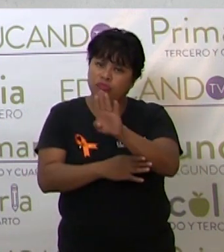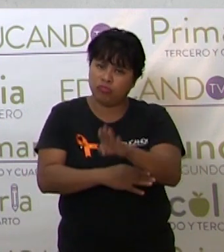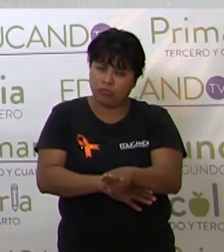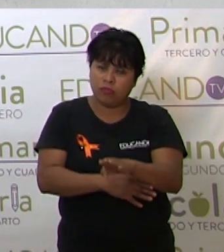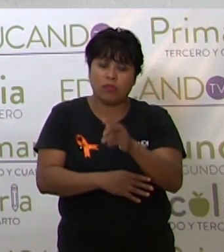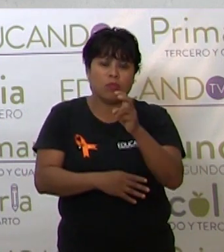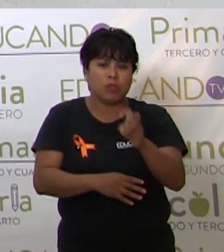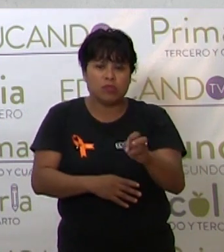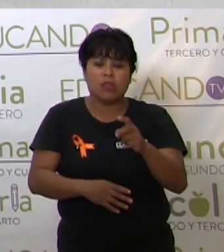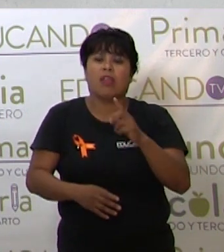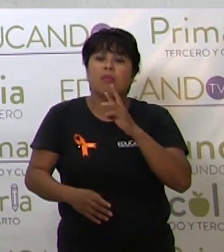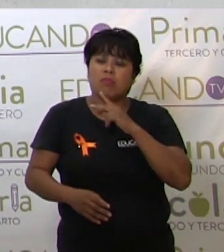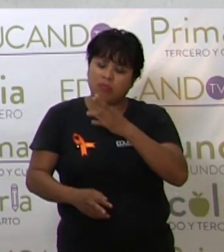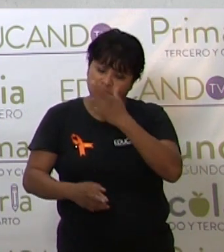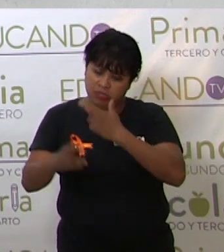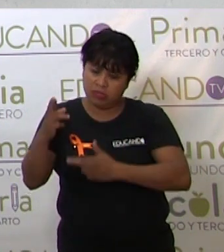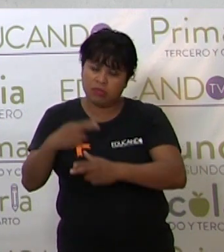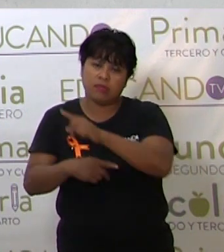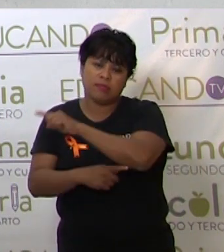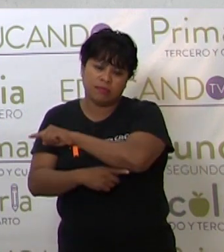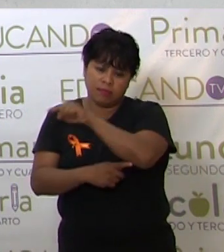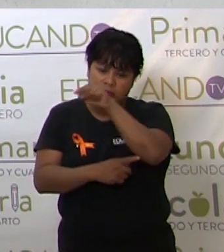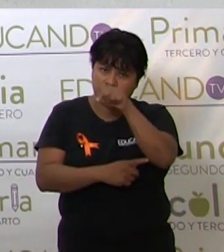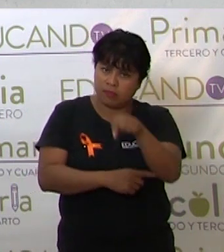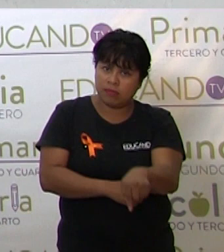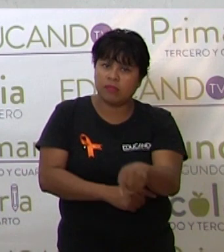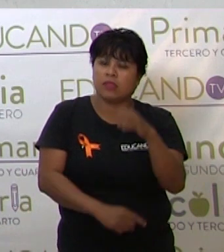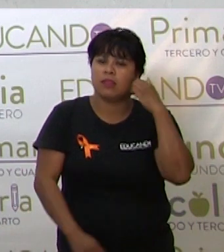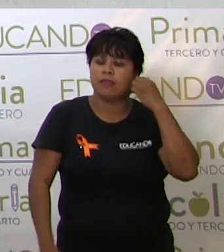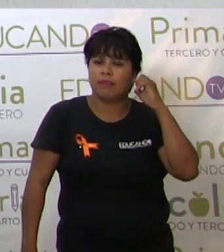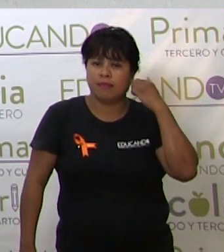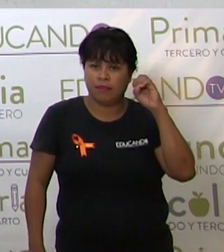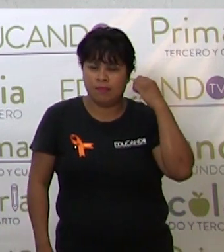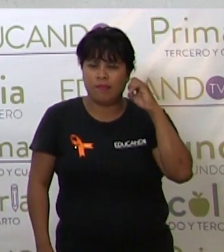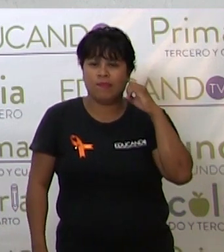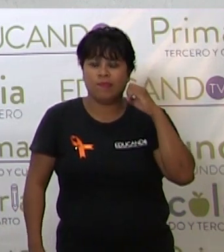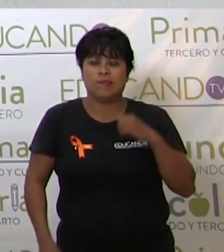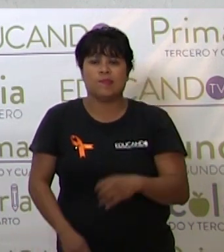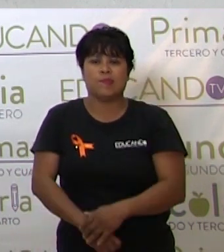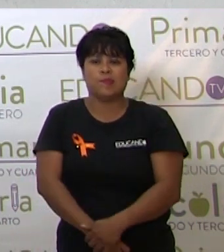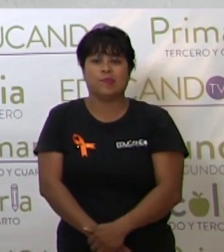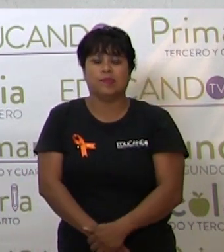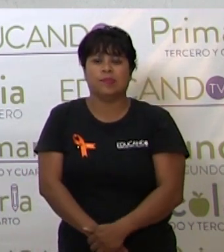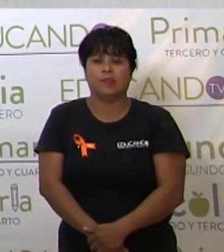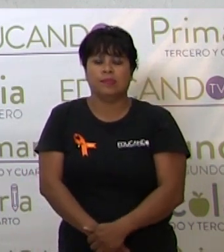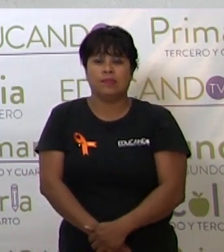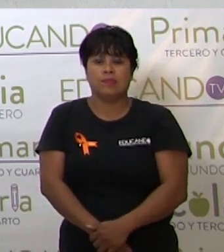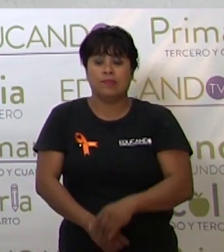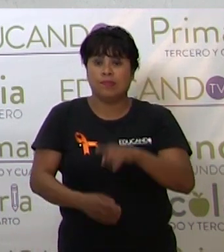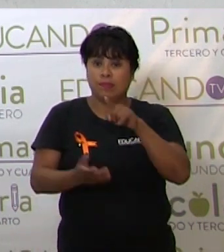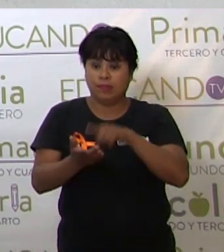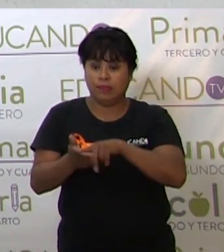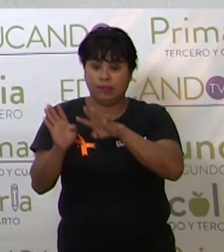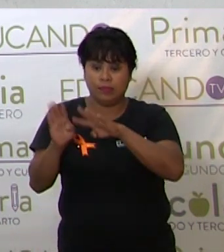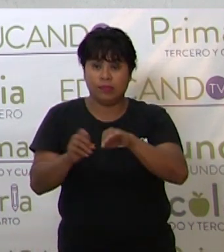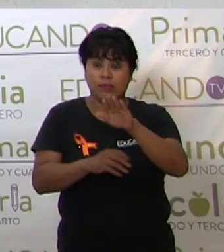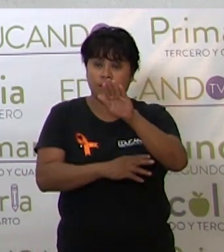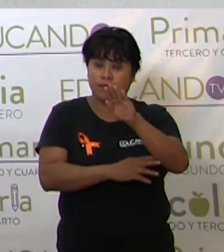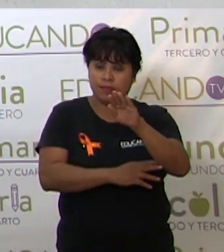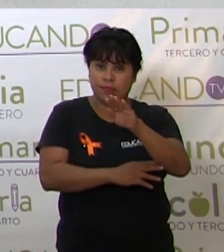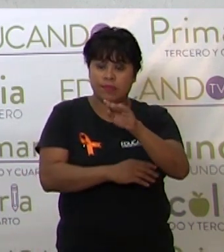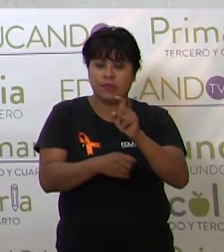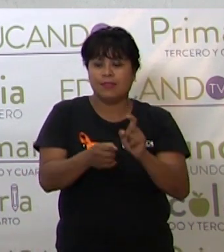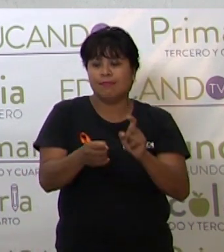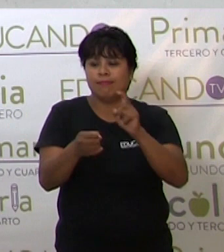eso ella decide regresar a su estado natal, Oaxaca. En 1990 se